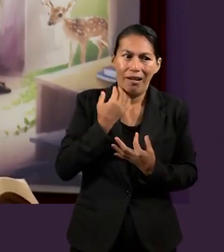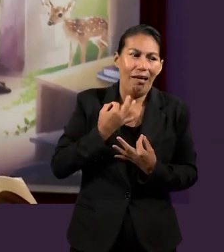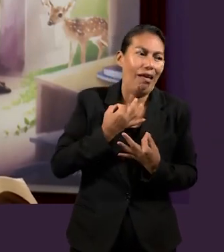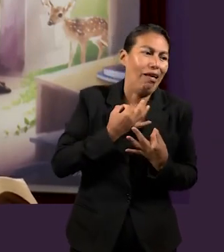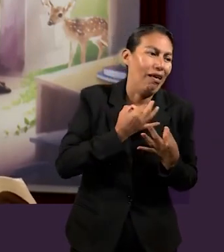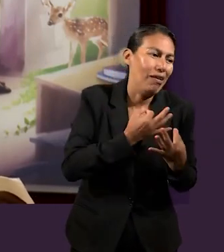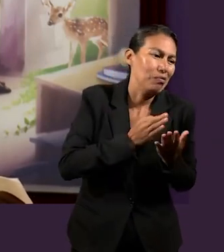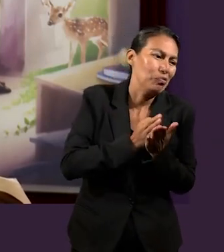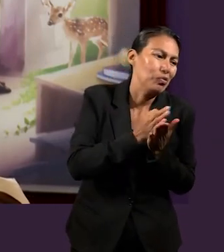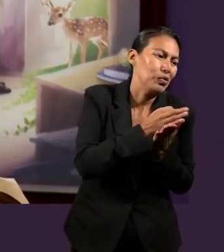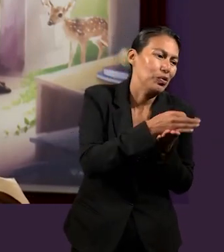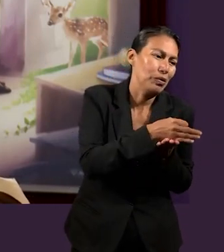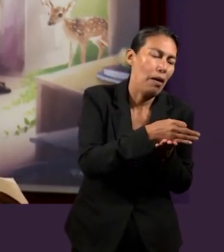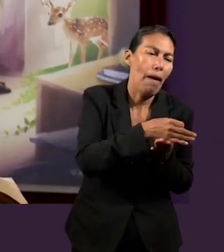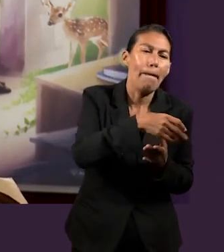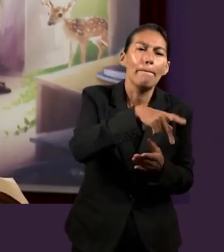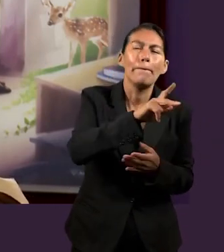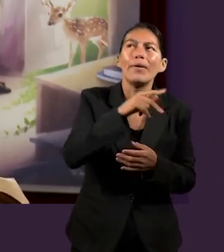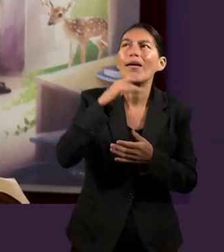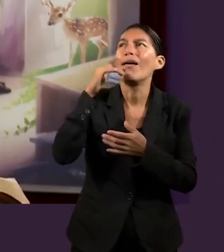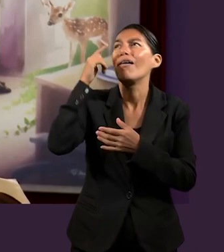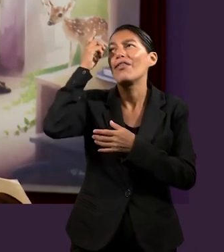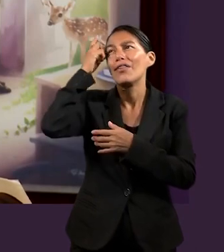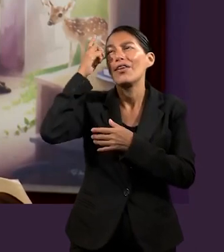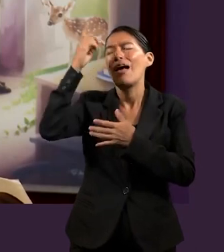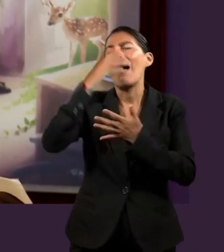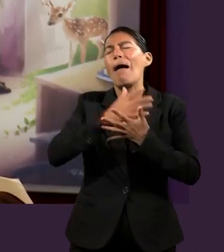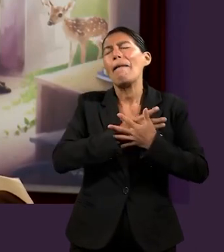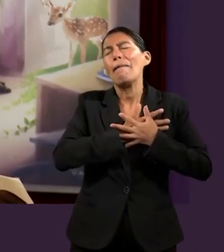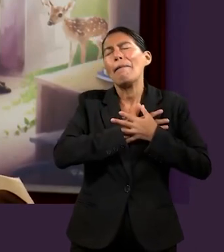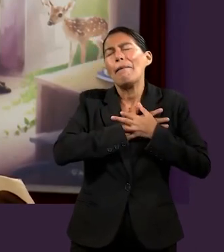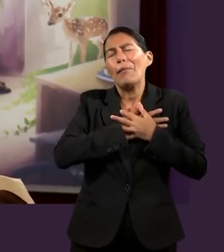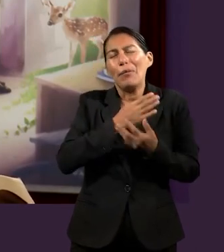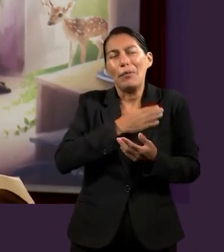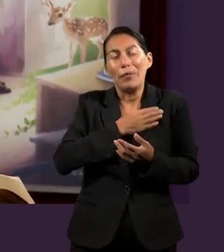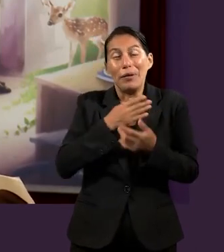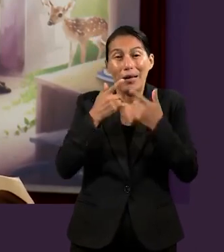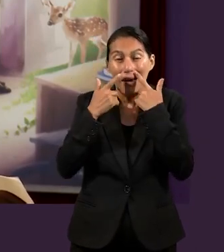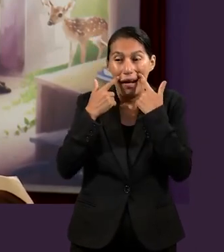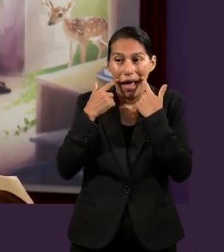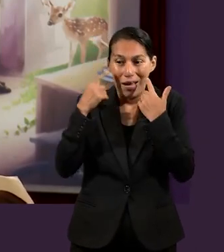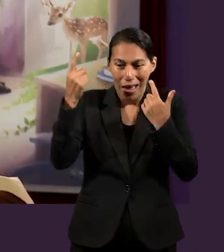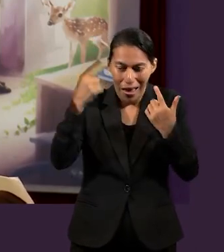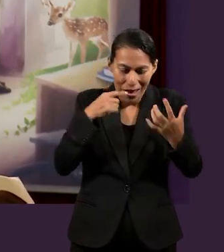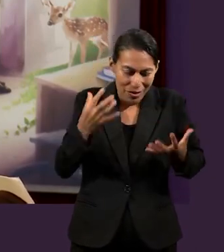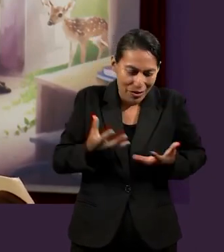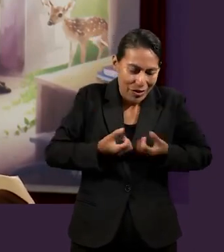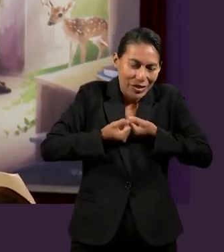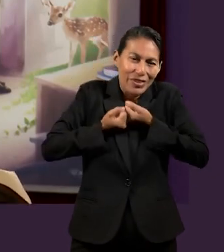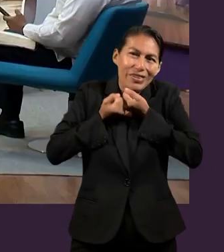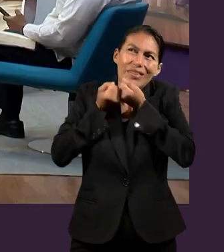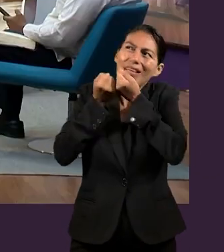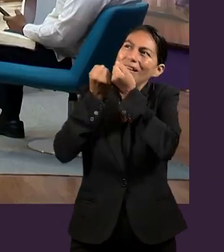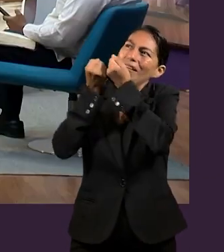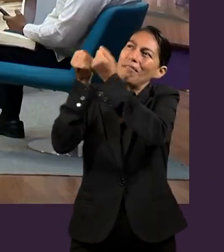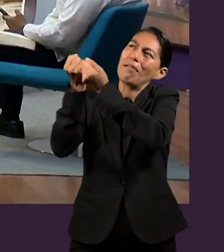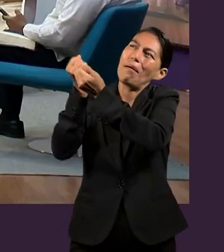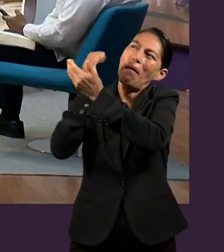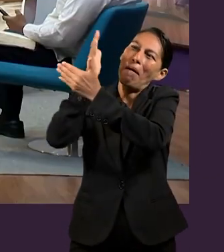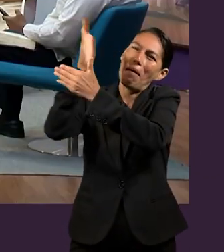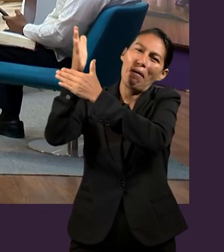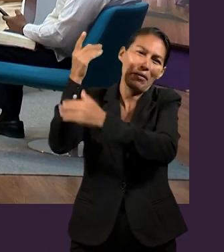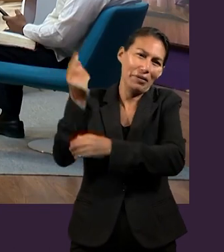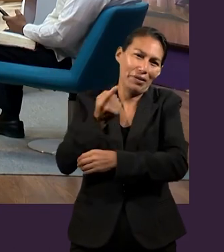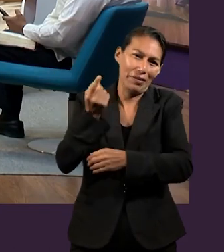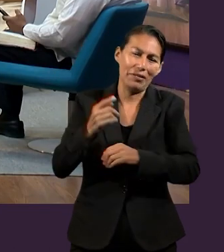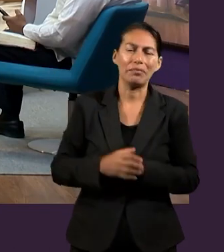Cristo Jesús, nuestro Salvador, es que ahora somos rescatados para estar con Él siempre. Si le tuviéramos